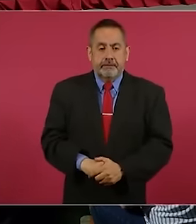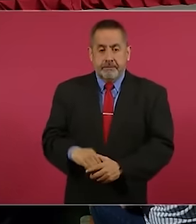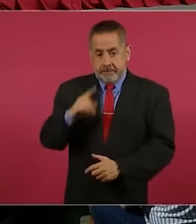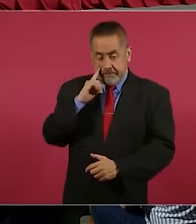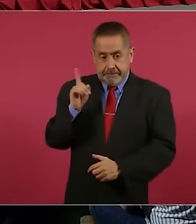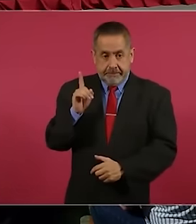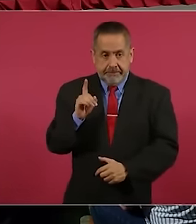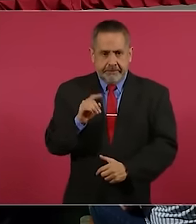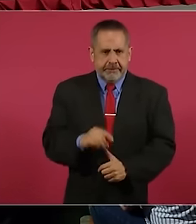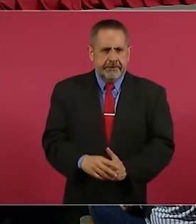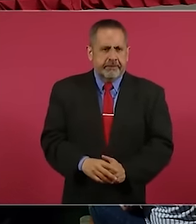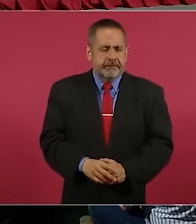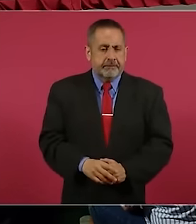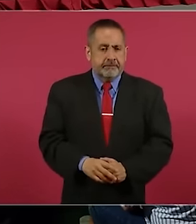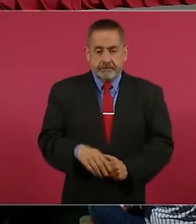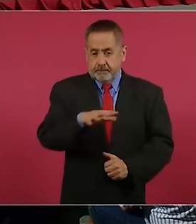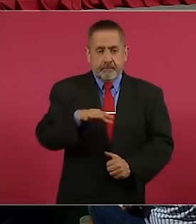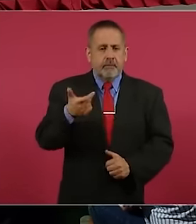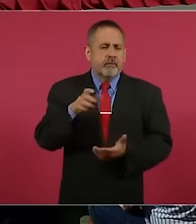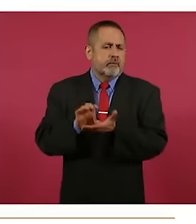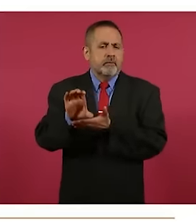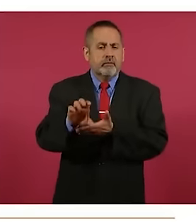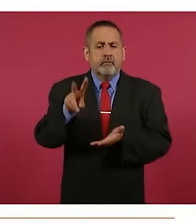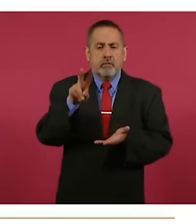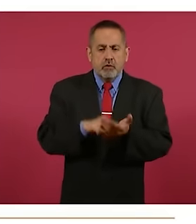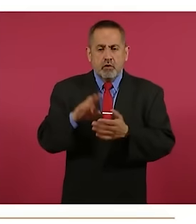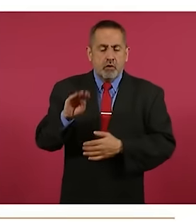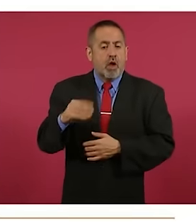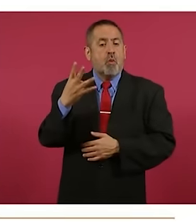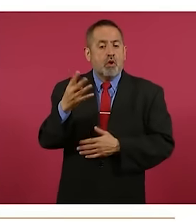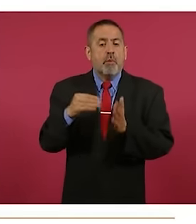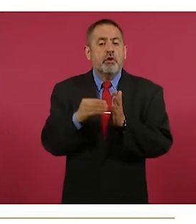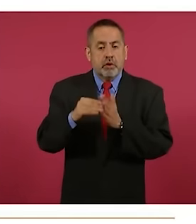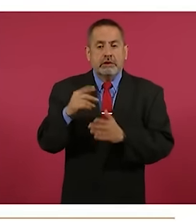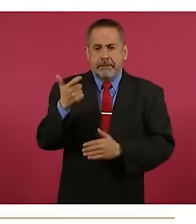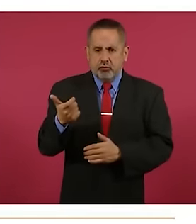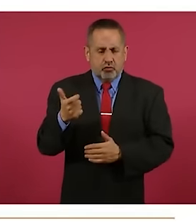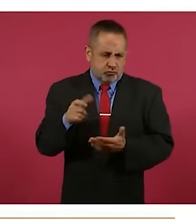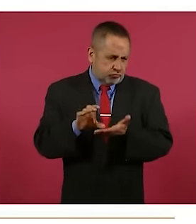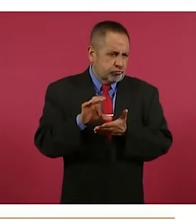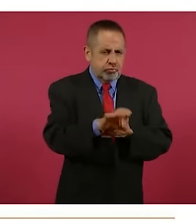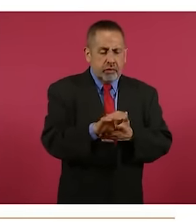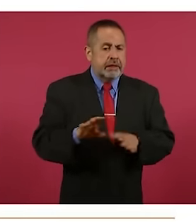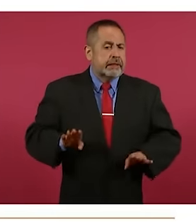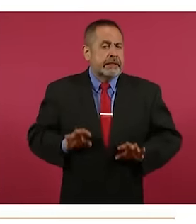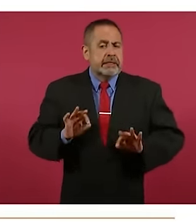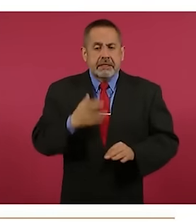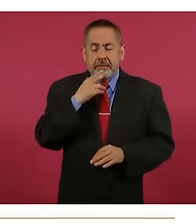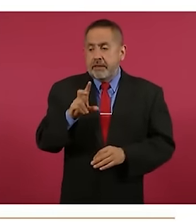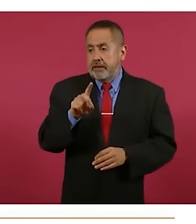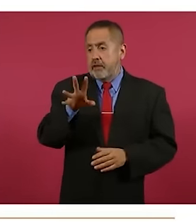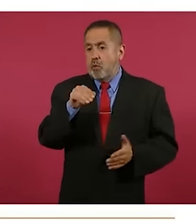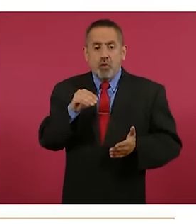tiene una inversión de 2 mil 94 millones de pesos. Beneficiará a 34